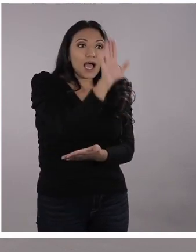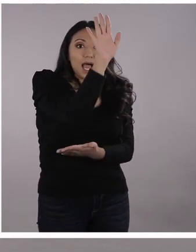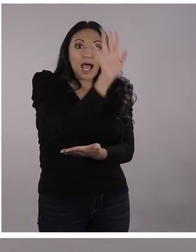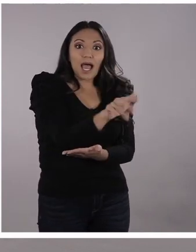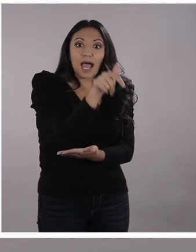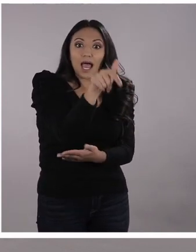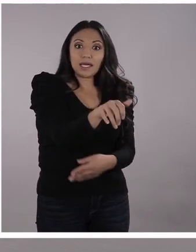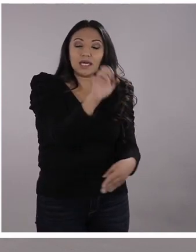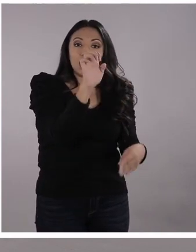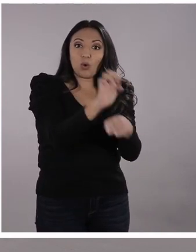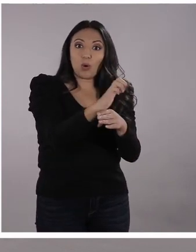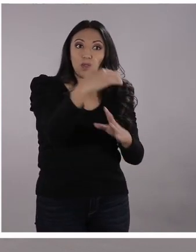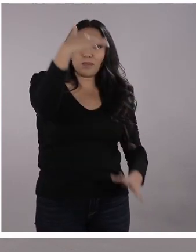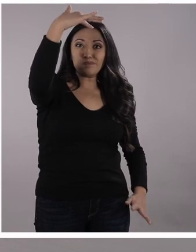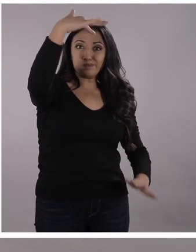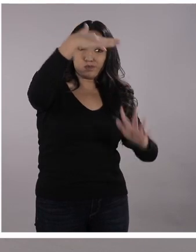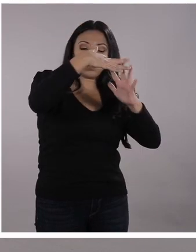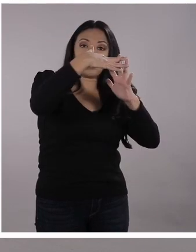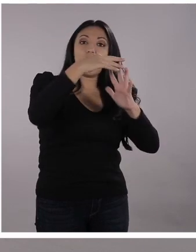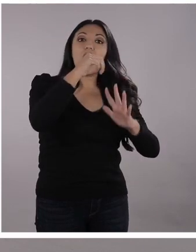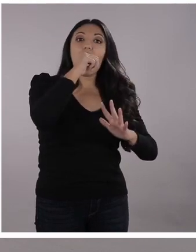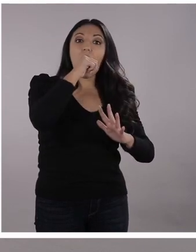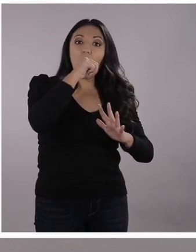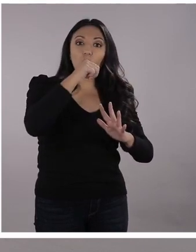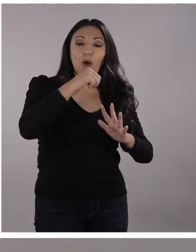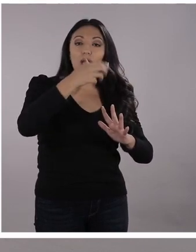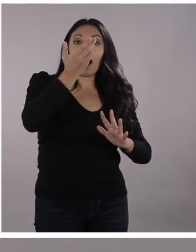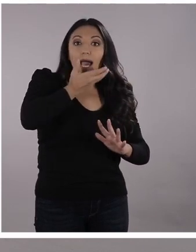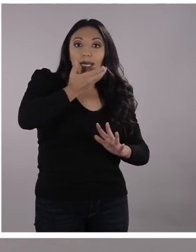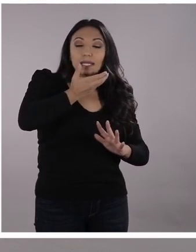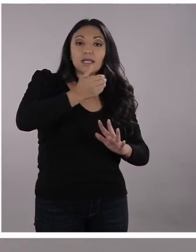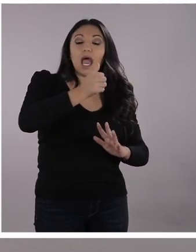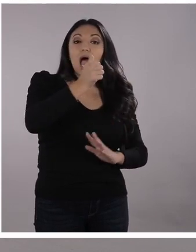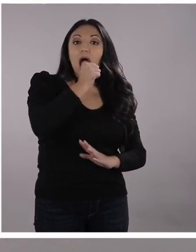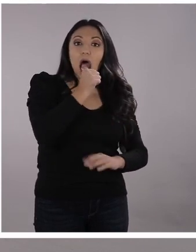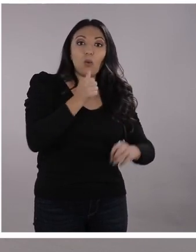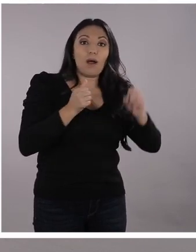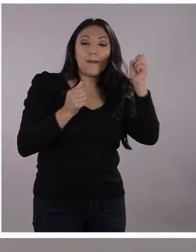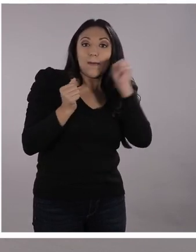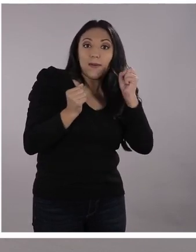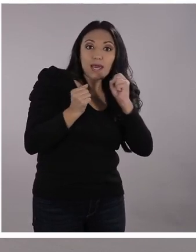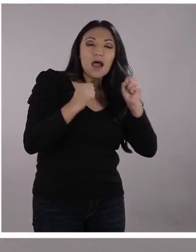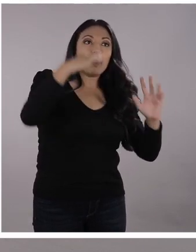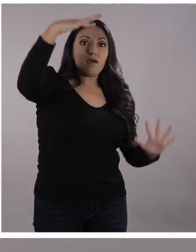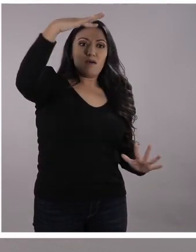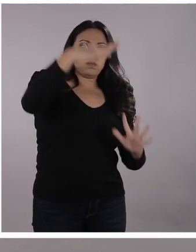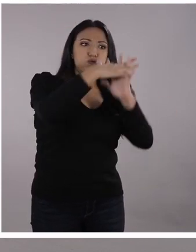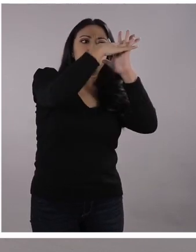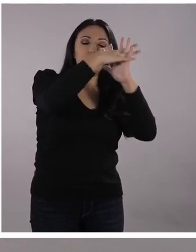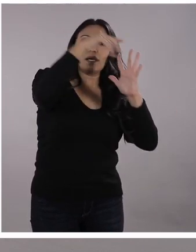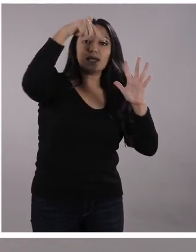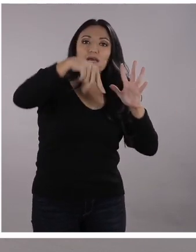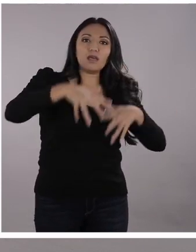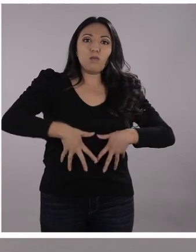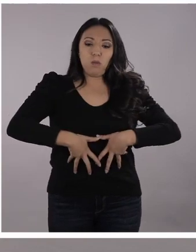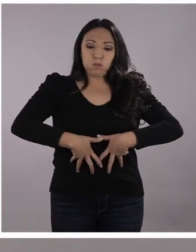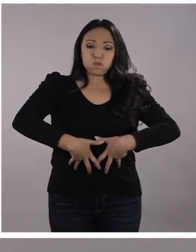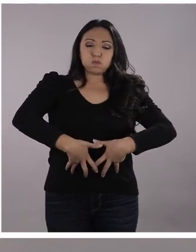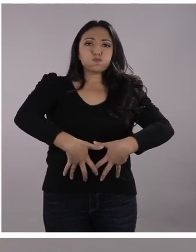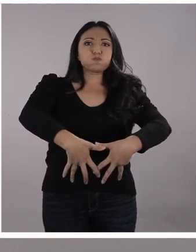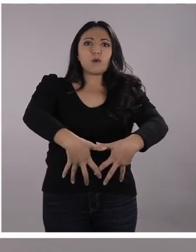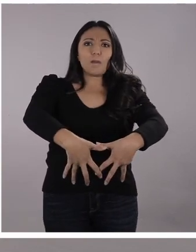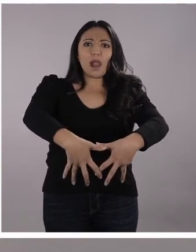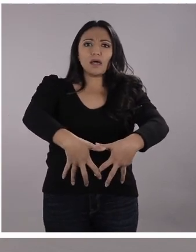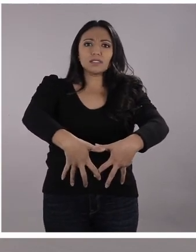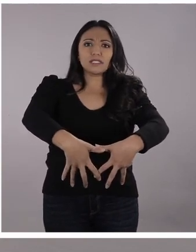ecuatorial en donde se juntan y además se reproducen. Aquí es donde vienen a reproducirse y también vienen